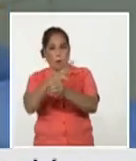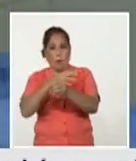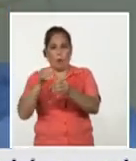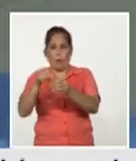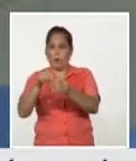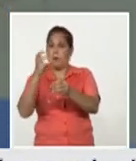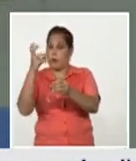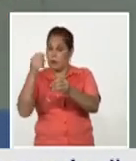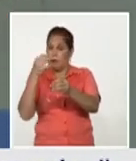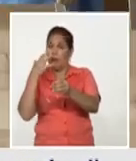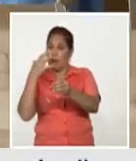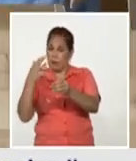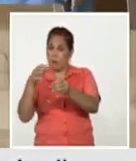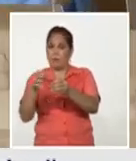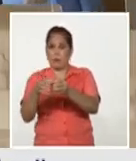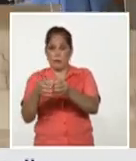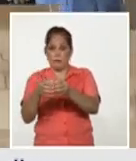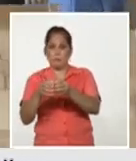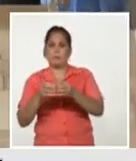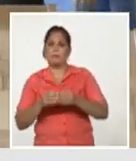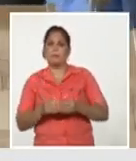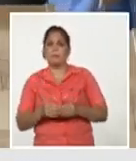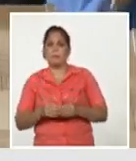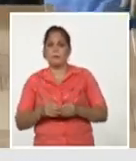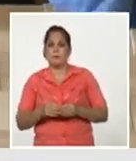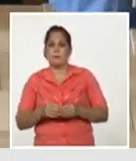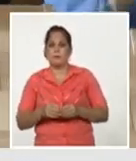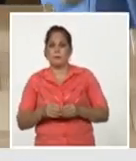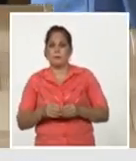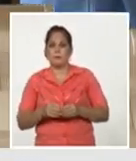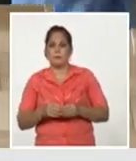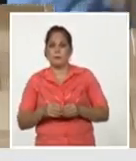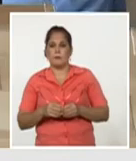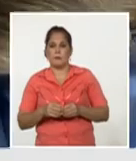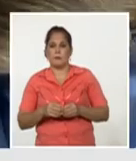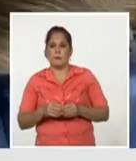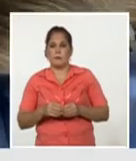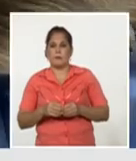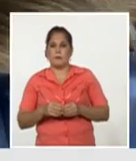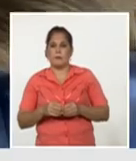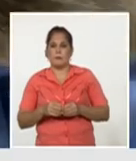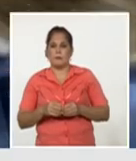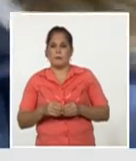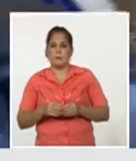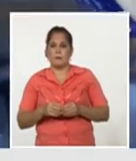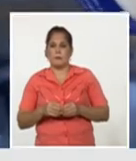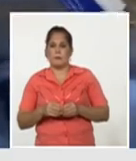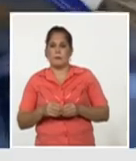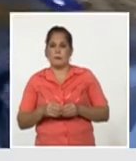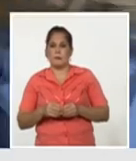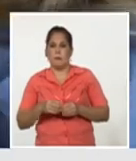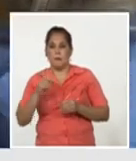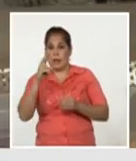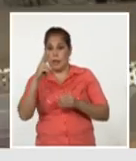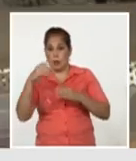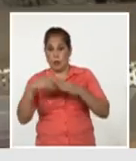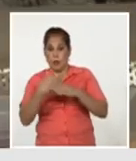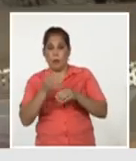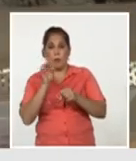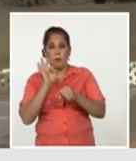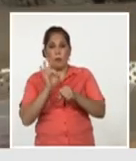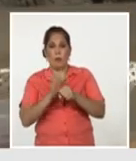cifra muy alentadora para un ensayo clínico tan grande y en esta fase y bueno hace dos días comenzamos